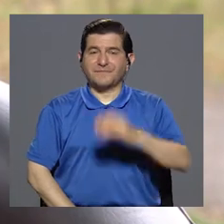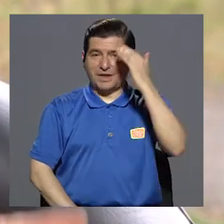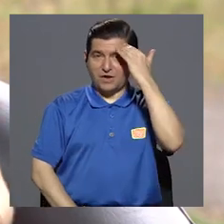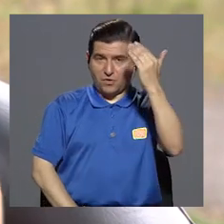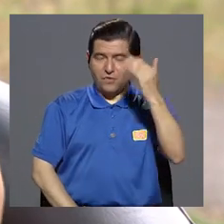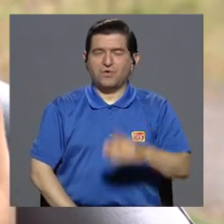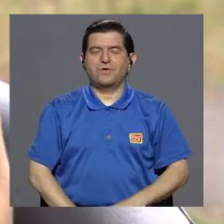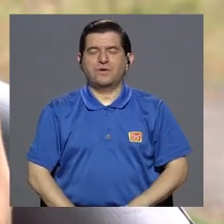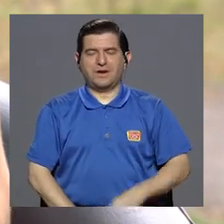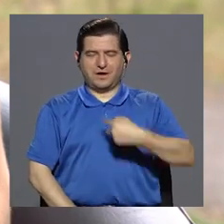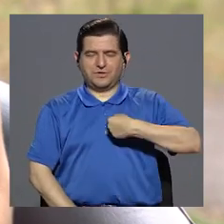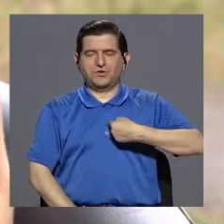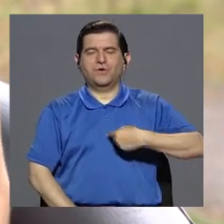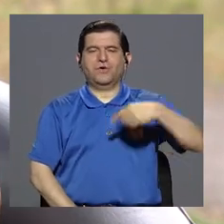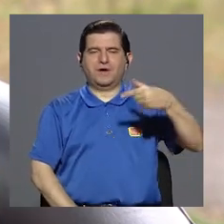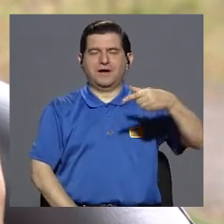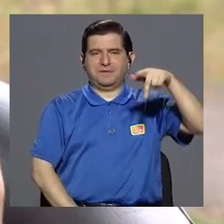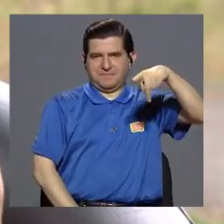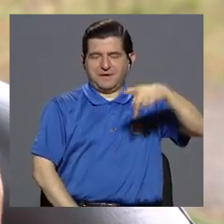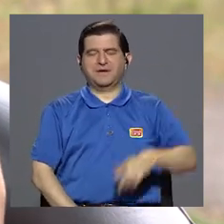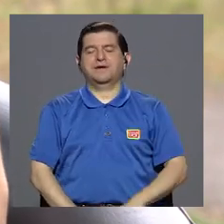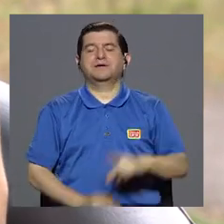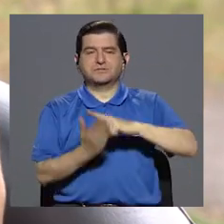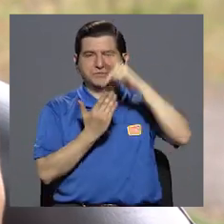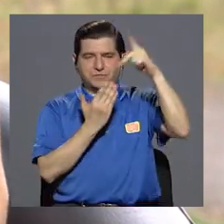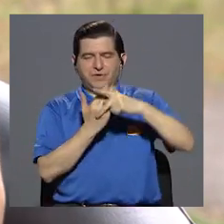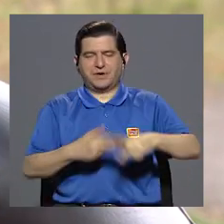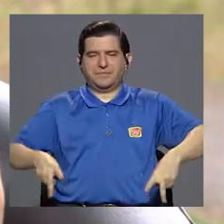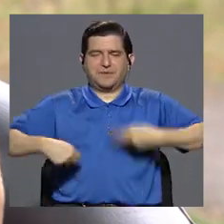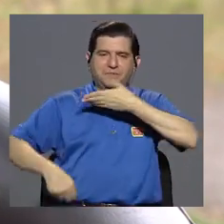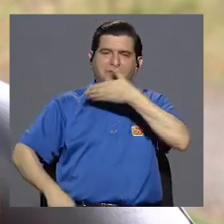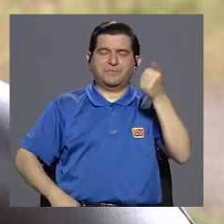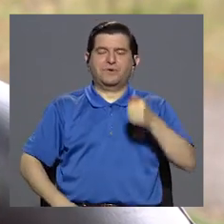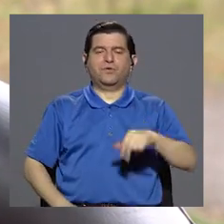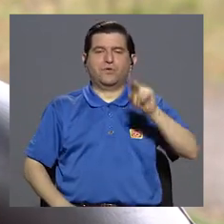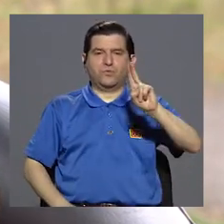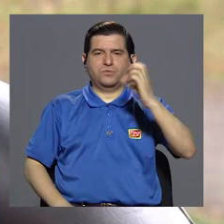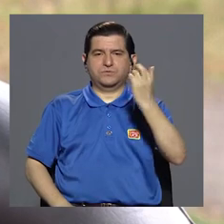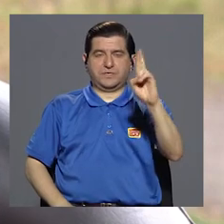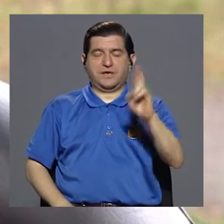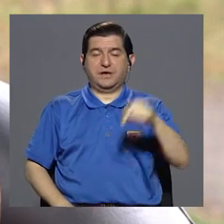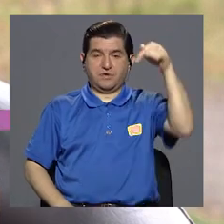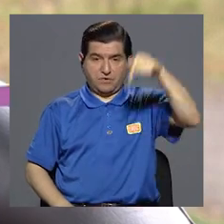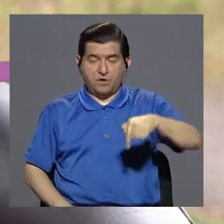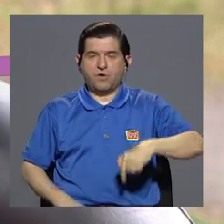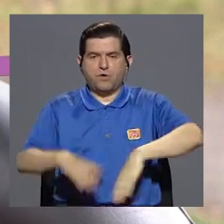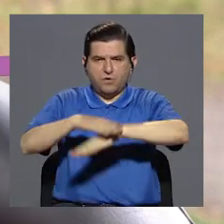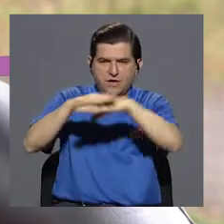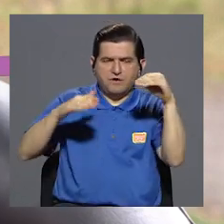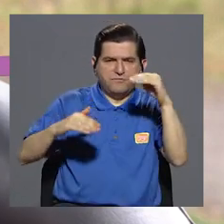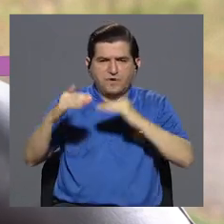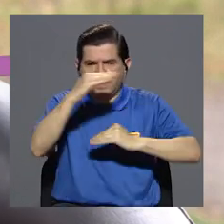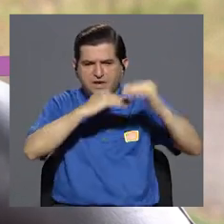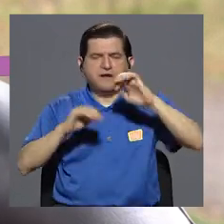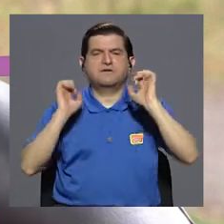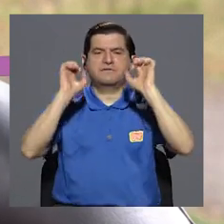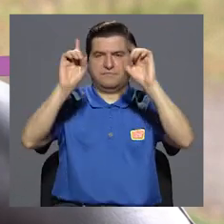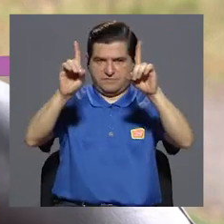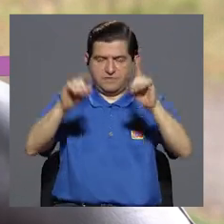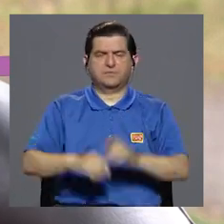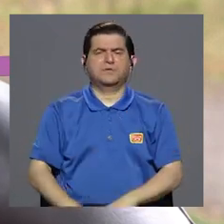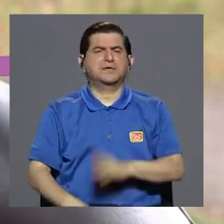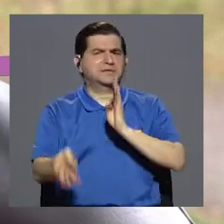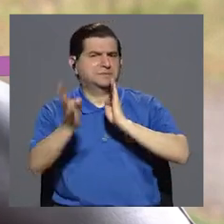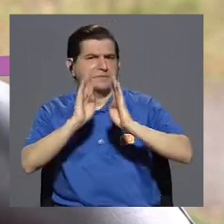Hola, les saluda Gabriela Pérez. Estamos en el programa Vivir Mejor de la Universidad de Costa Rica. El día de hoy estamos en las afueras de la Facultad de Educación